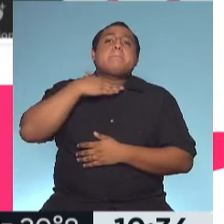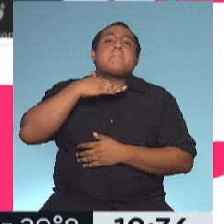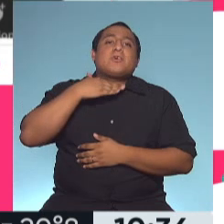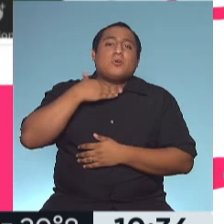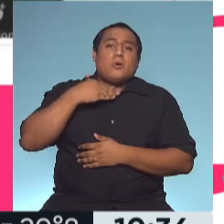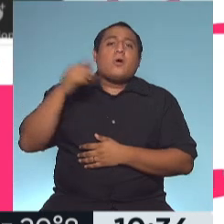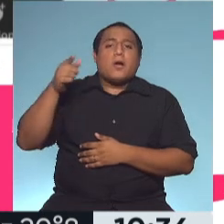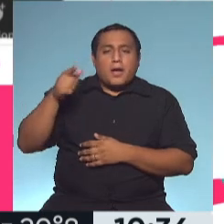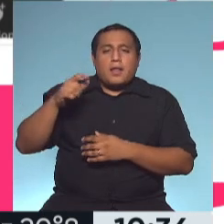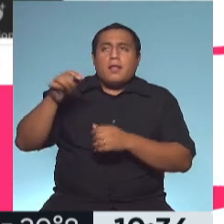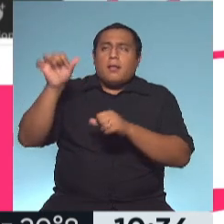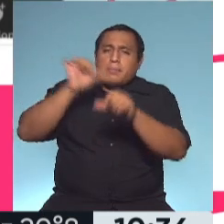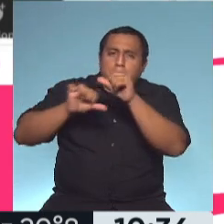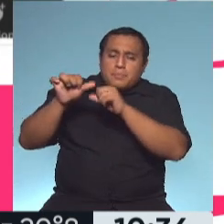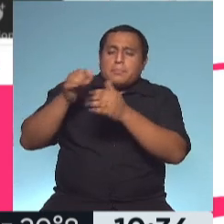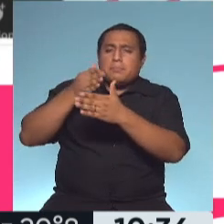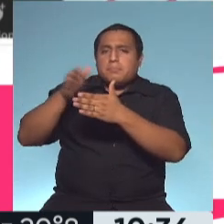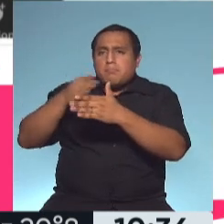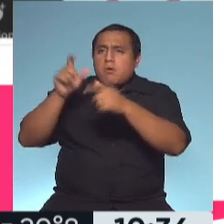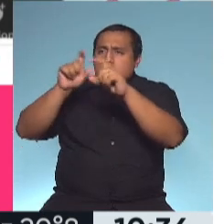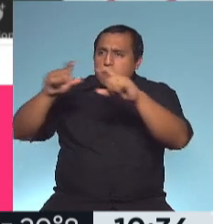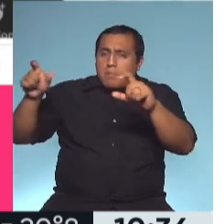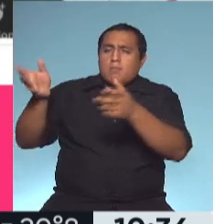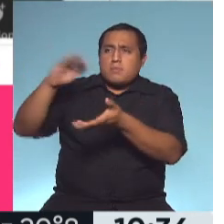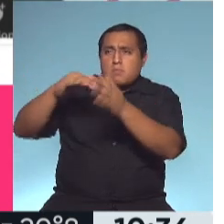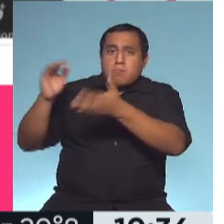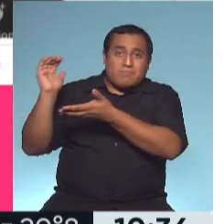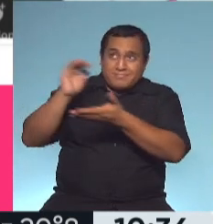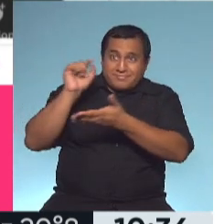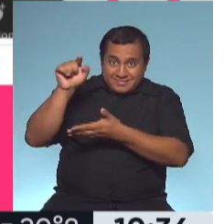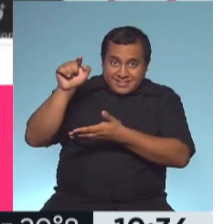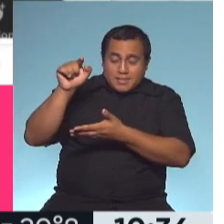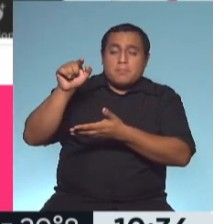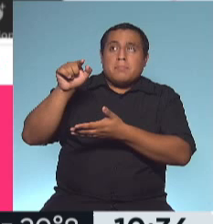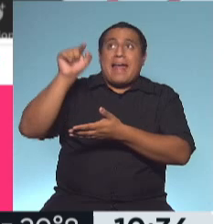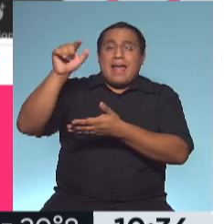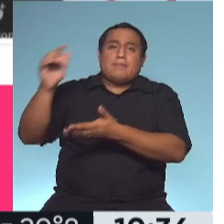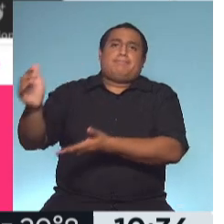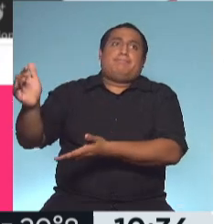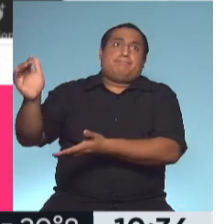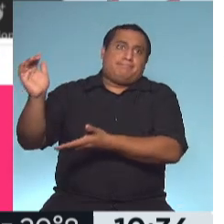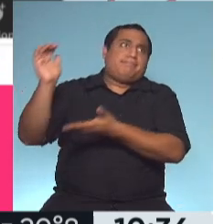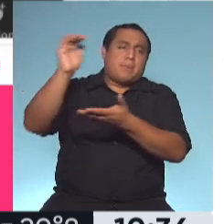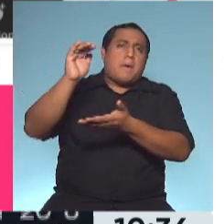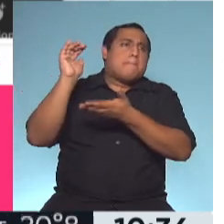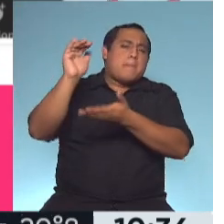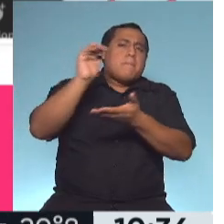justamente, desfiltrado, fraccionamiento y envasado, y luego, desde allí, se distribuye